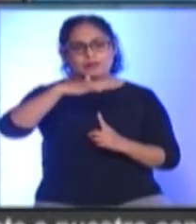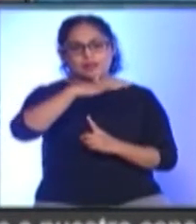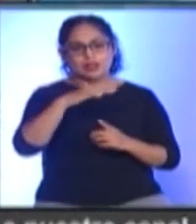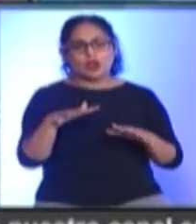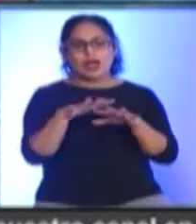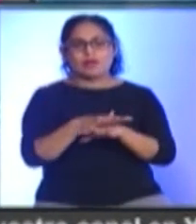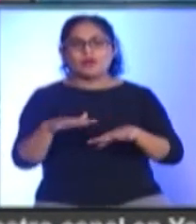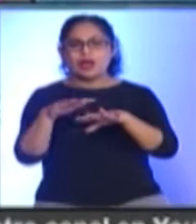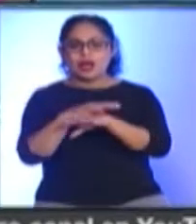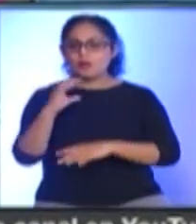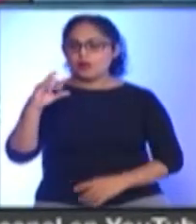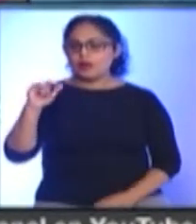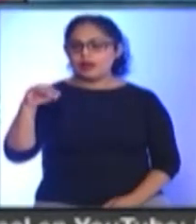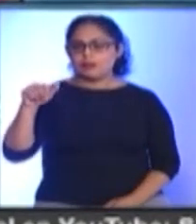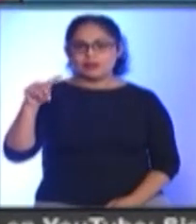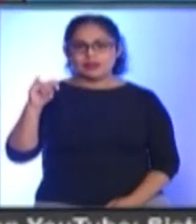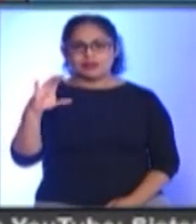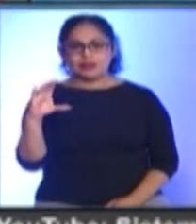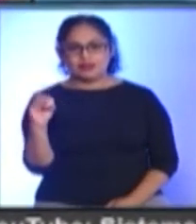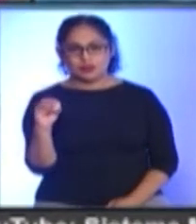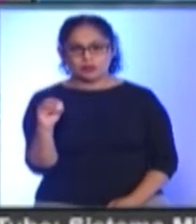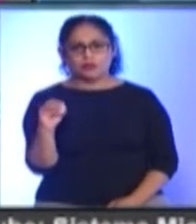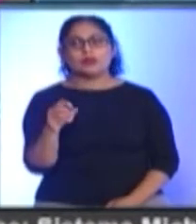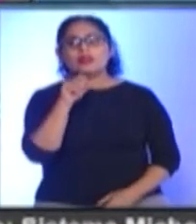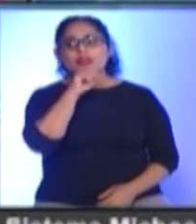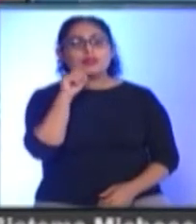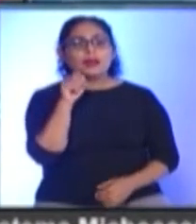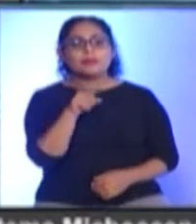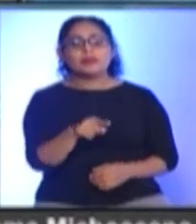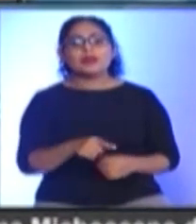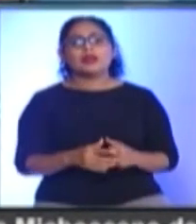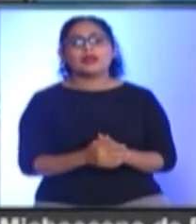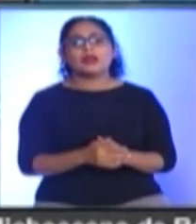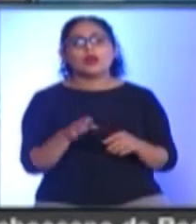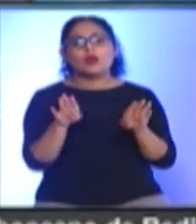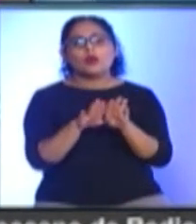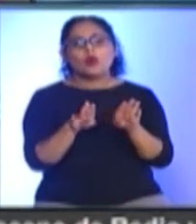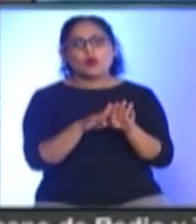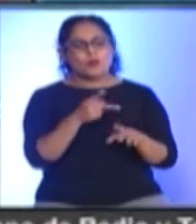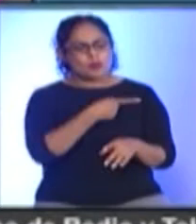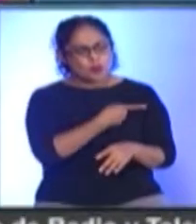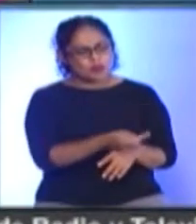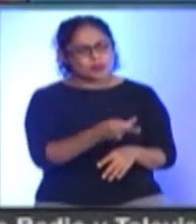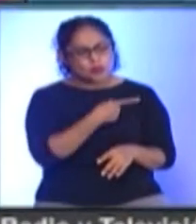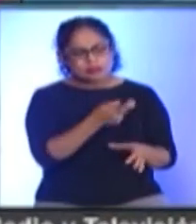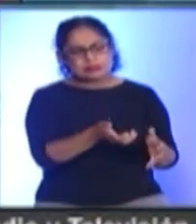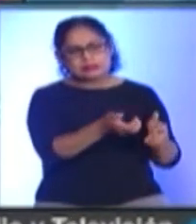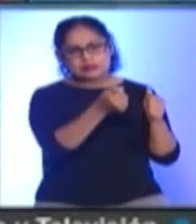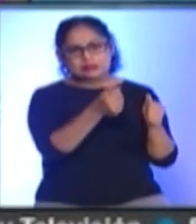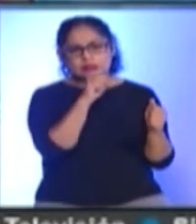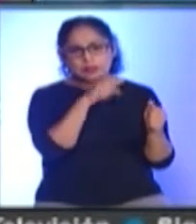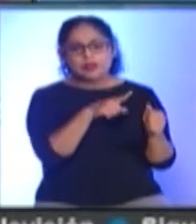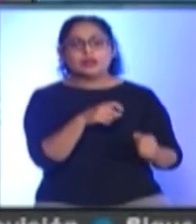climático Y gestión del riesgo El eje de combate a la pobreza Y desarrollo social El de